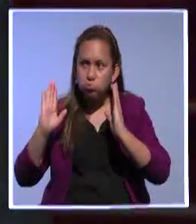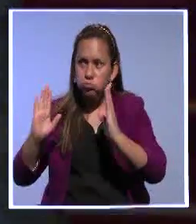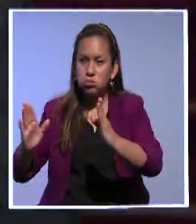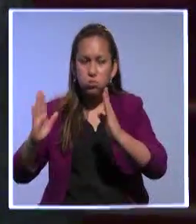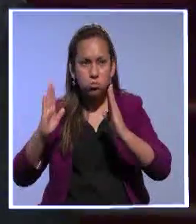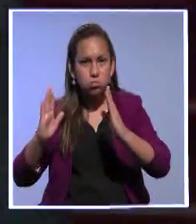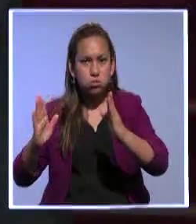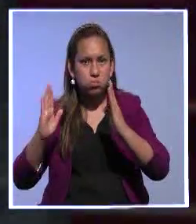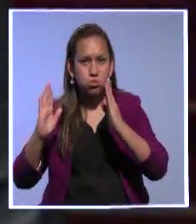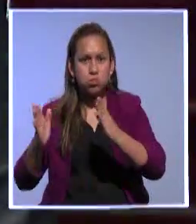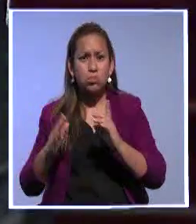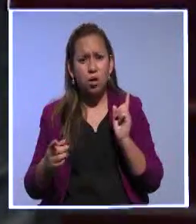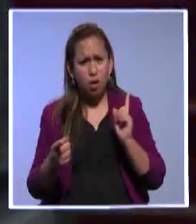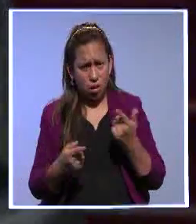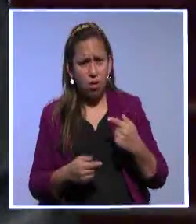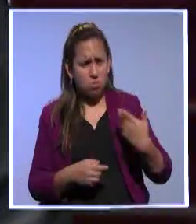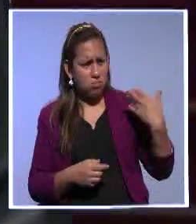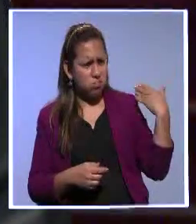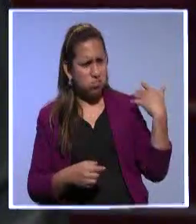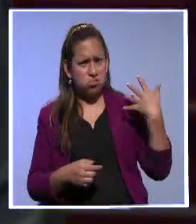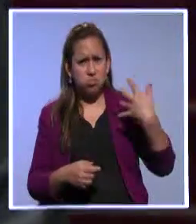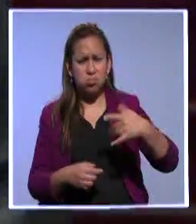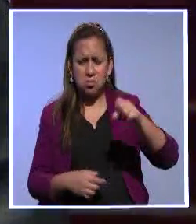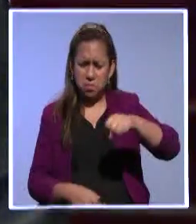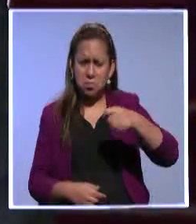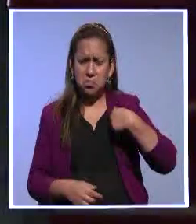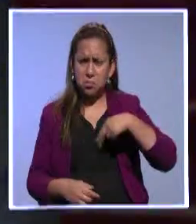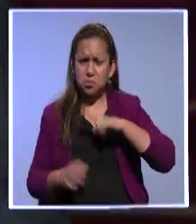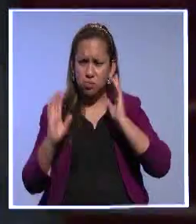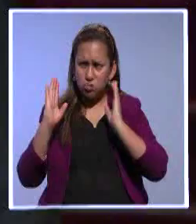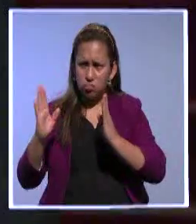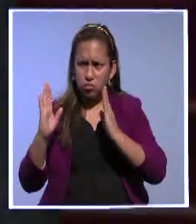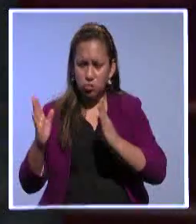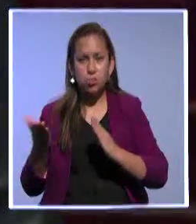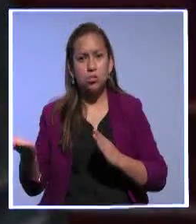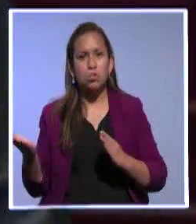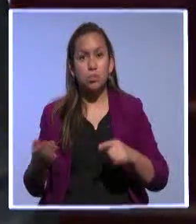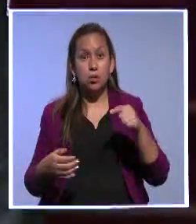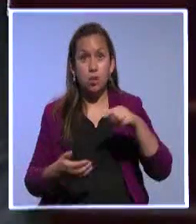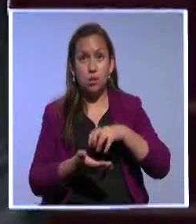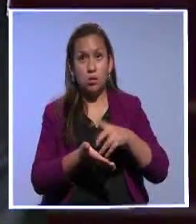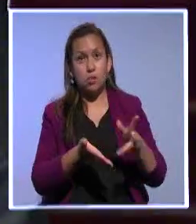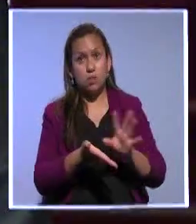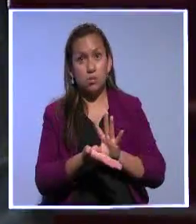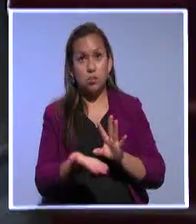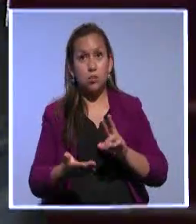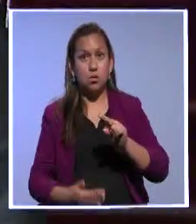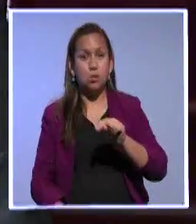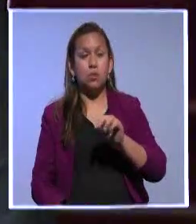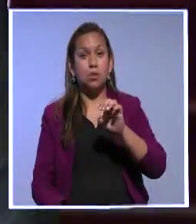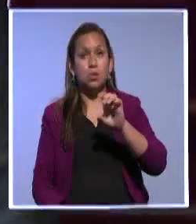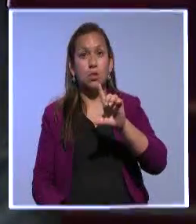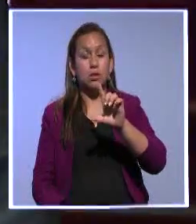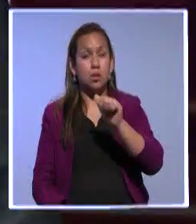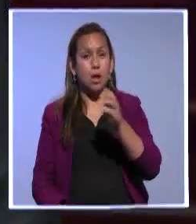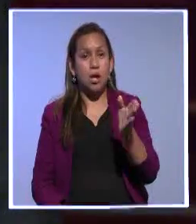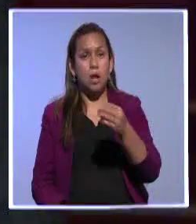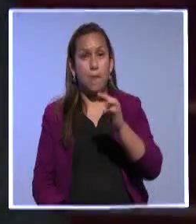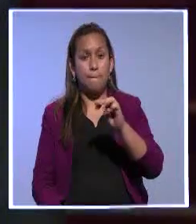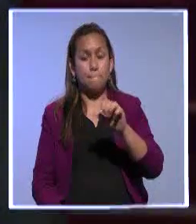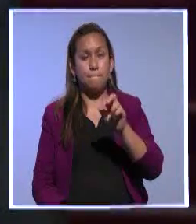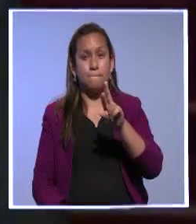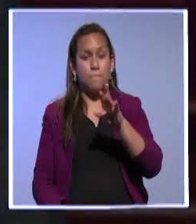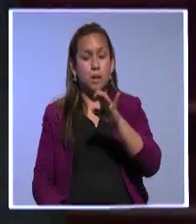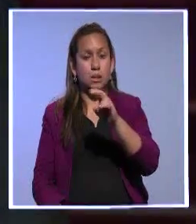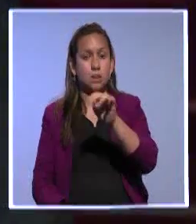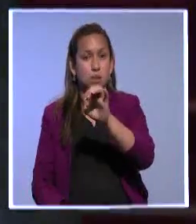como Parlamento. Además de garantizar que este espacio, que este recinto, que orgullosamente lleva el nombre de Nela Martínez, se convierta en un resguardo